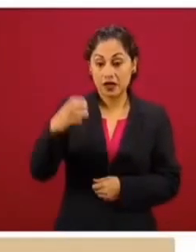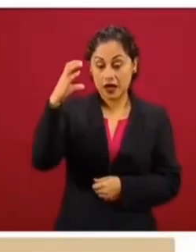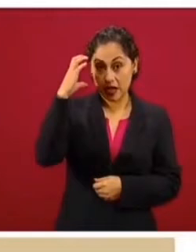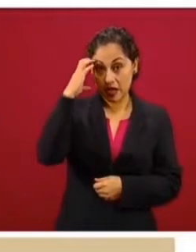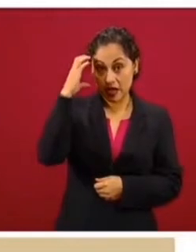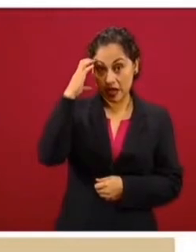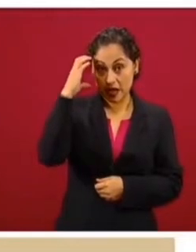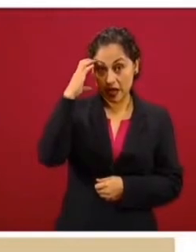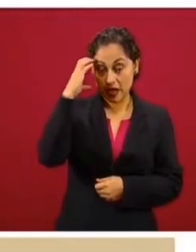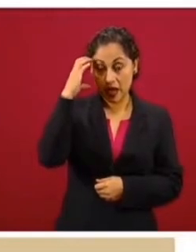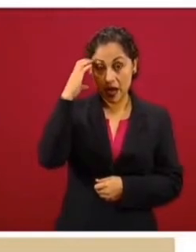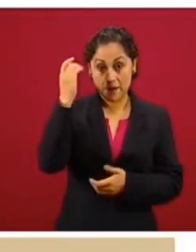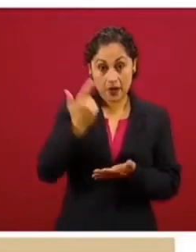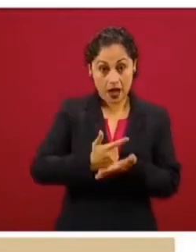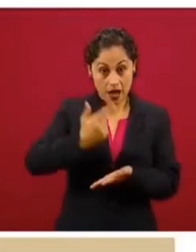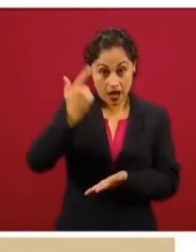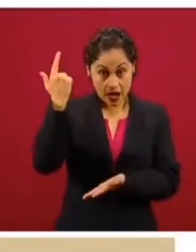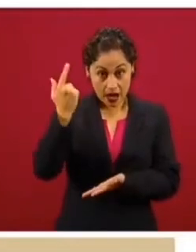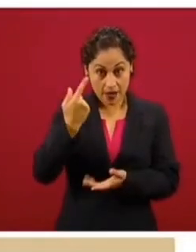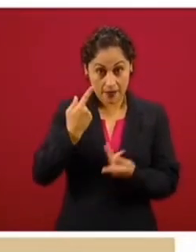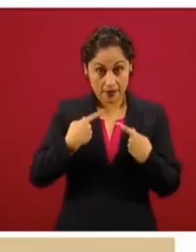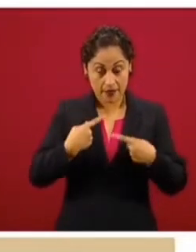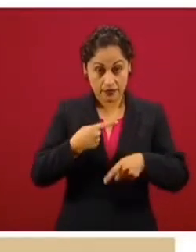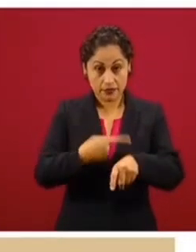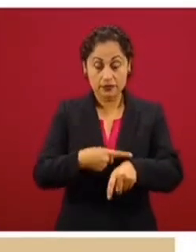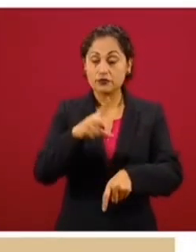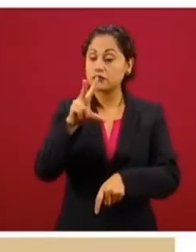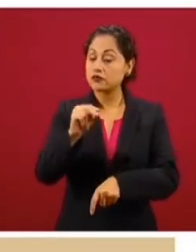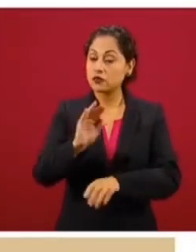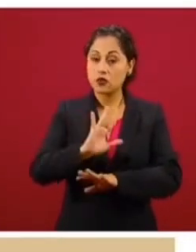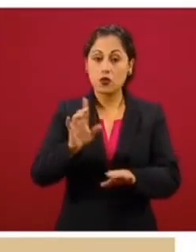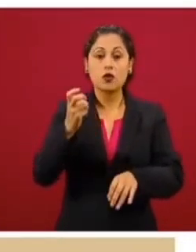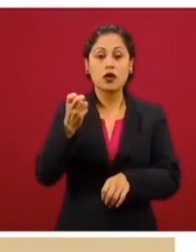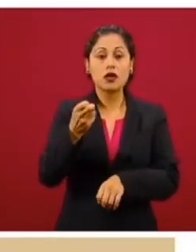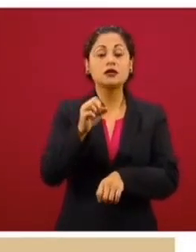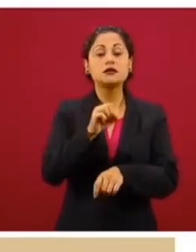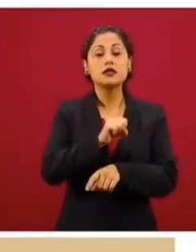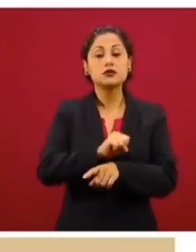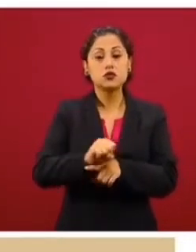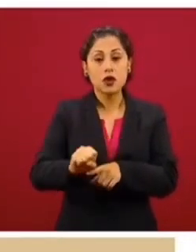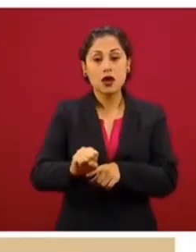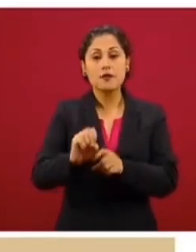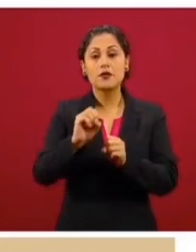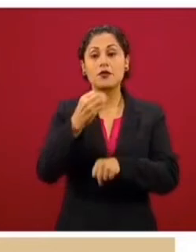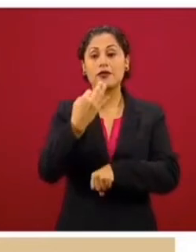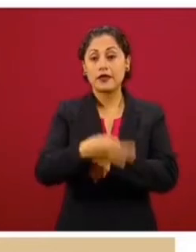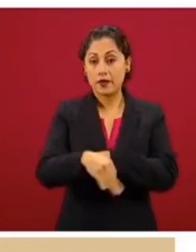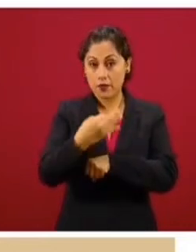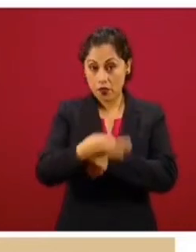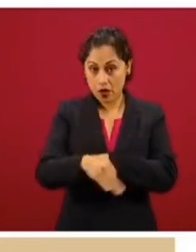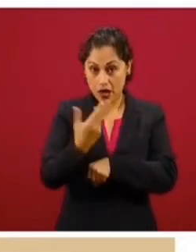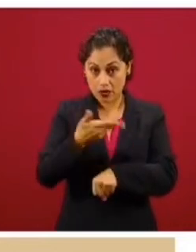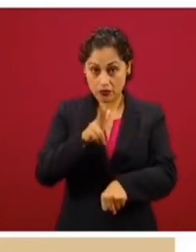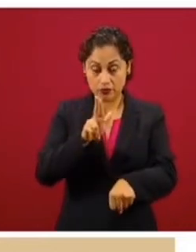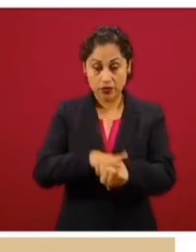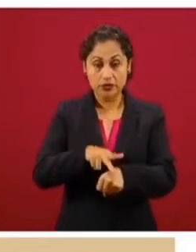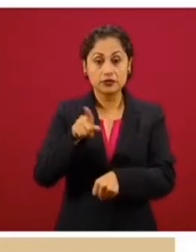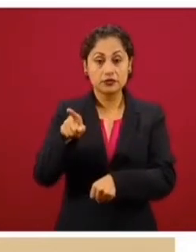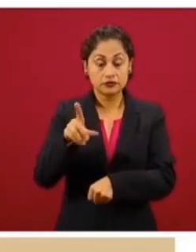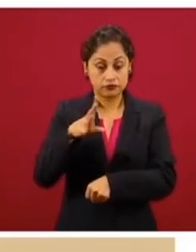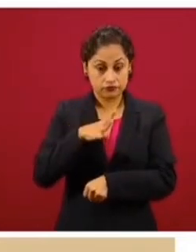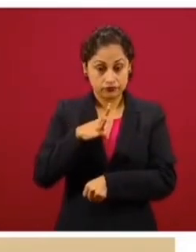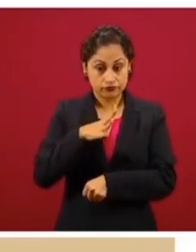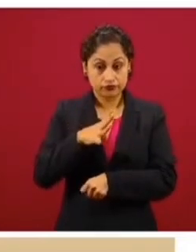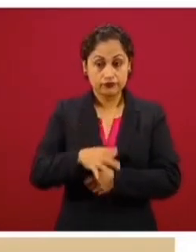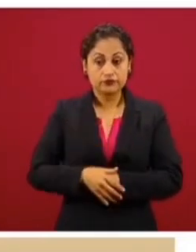extremadamente graves, sino son moderadamente graves, que requieren hospitalización. Y vemos en